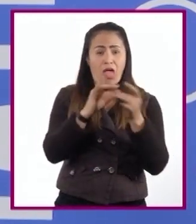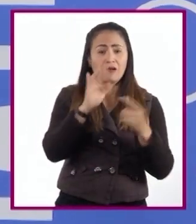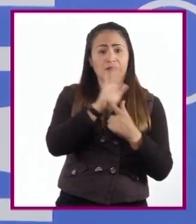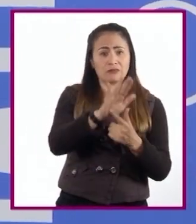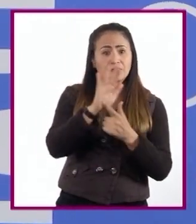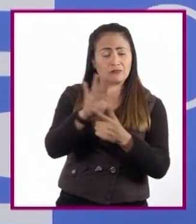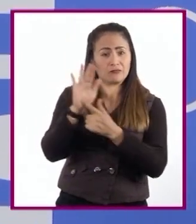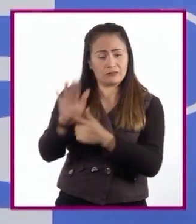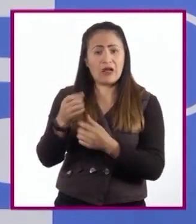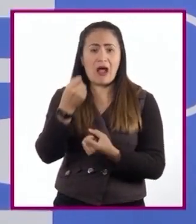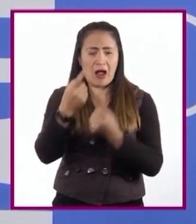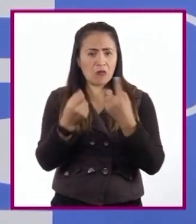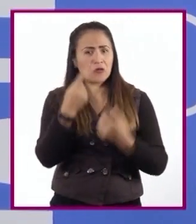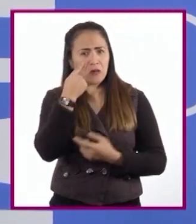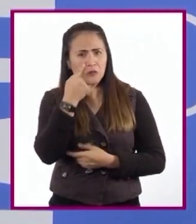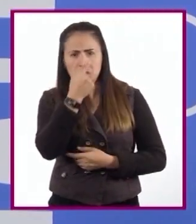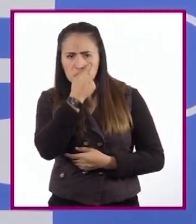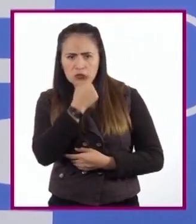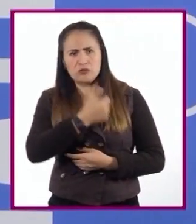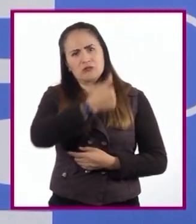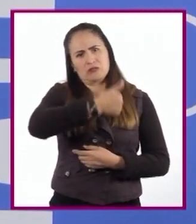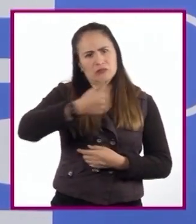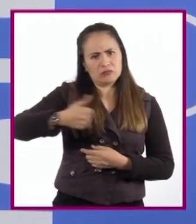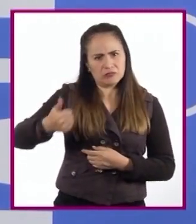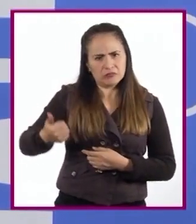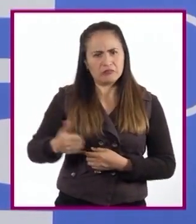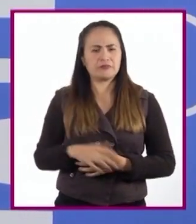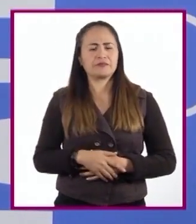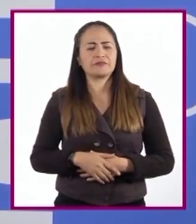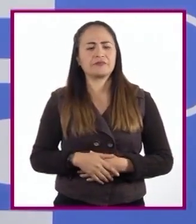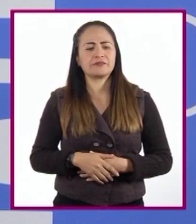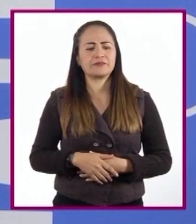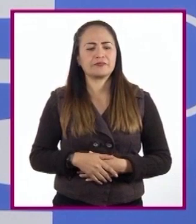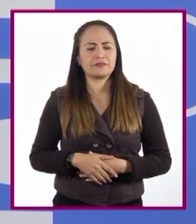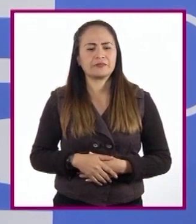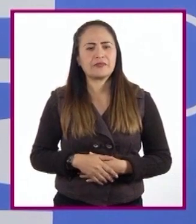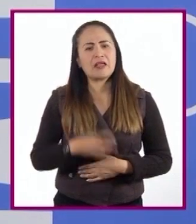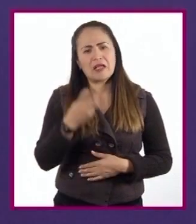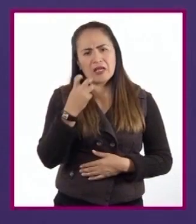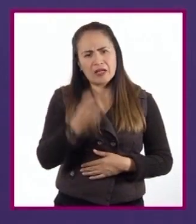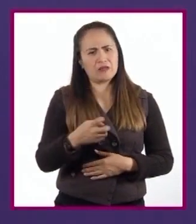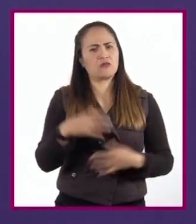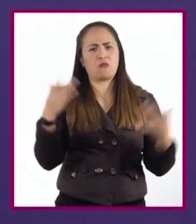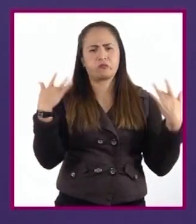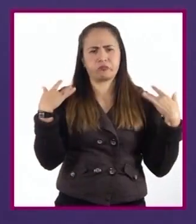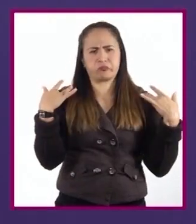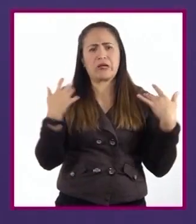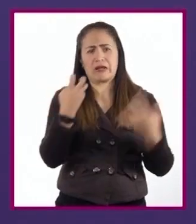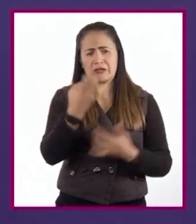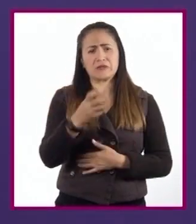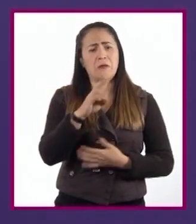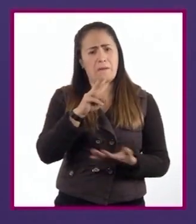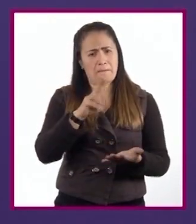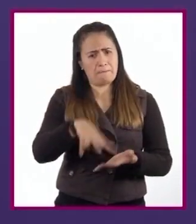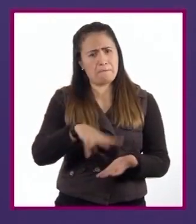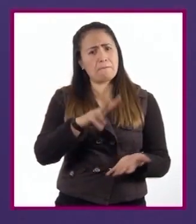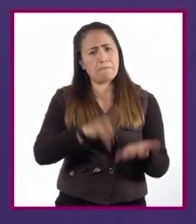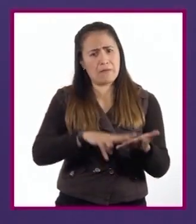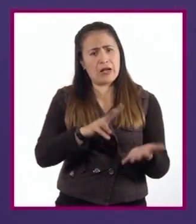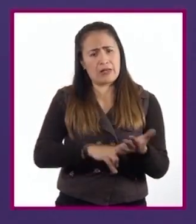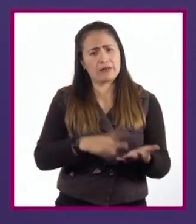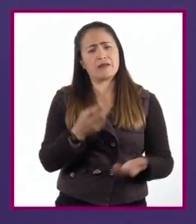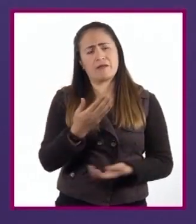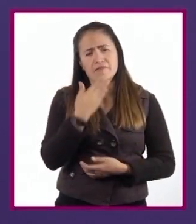más objetiva que otras y, por tanto, me imagino que más válidas. Es cierto que las